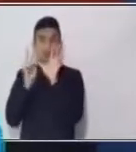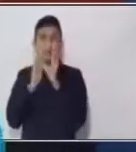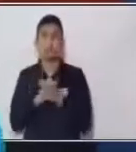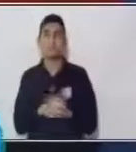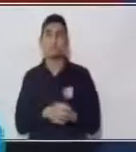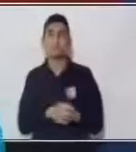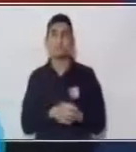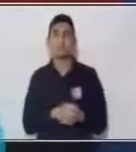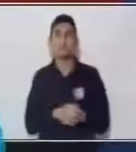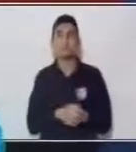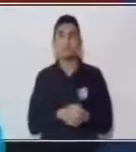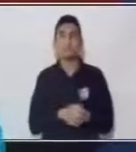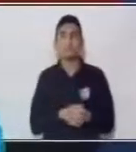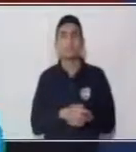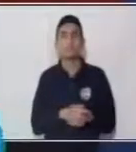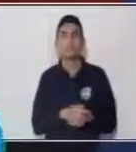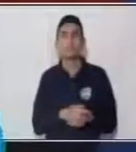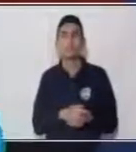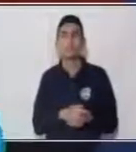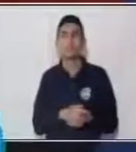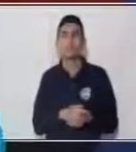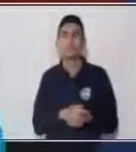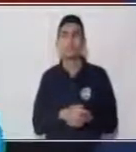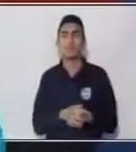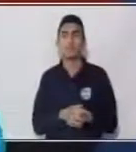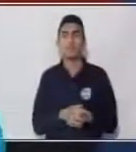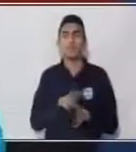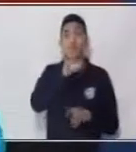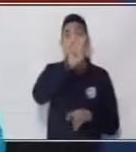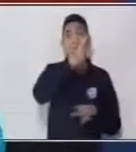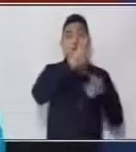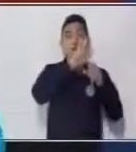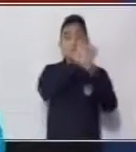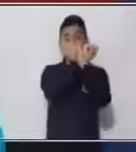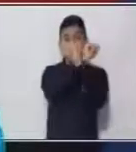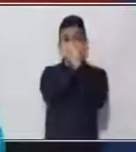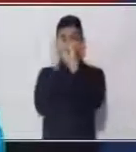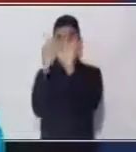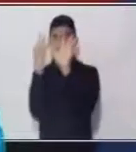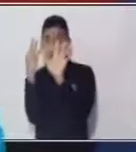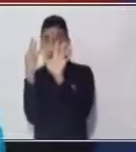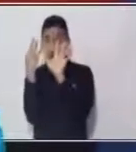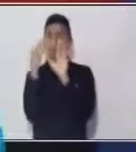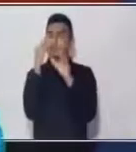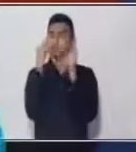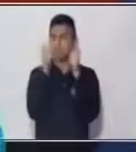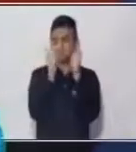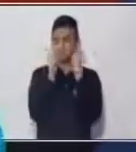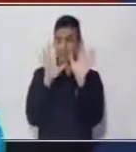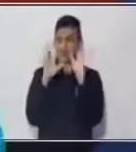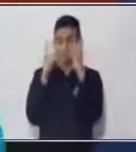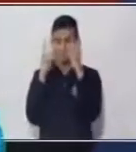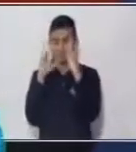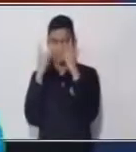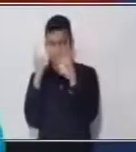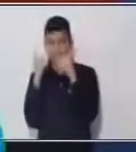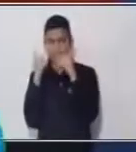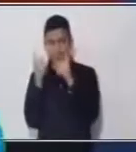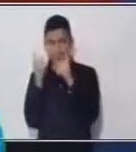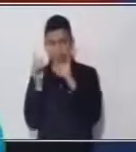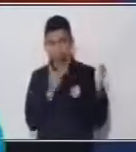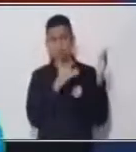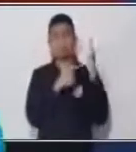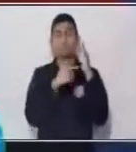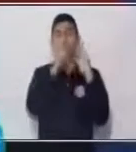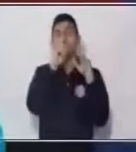cambiar porque aquí volvió a quedar 7. Dice 2 por 8, muy bien, 16. Vamos ahora,